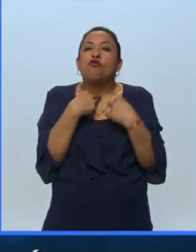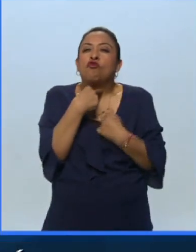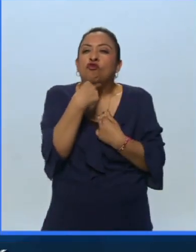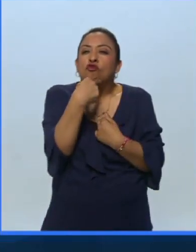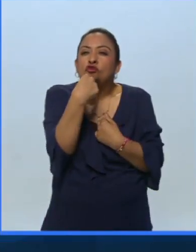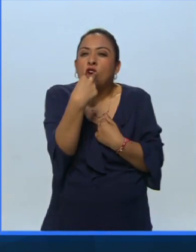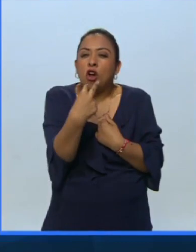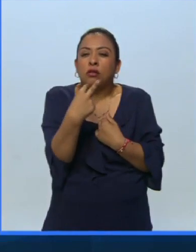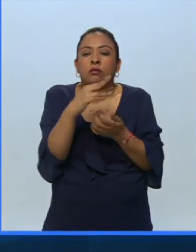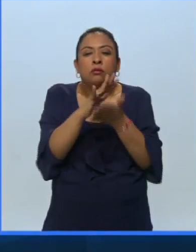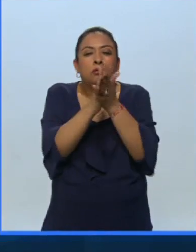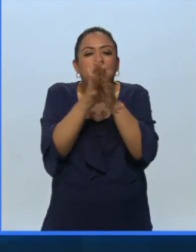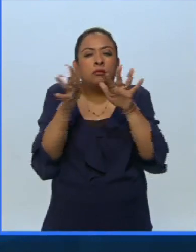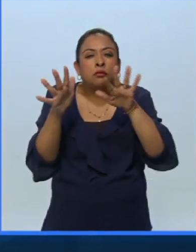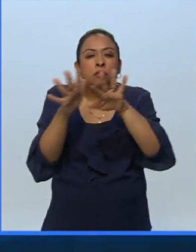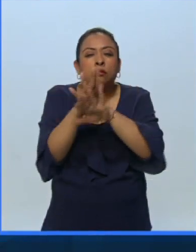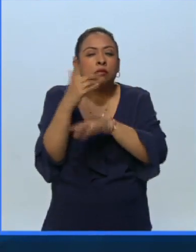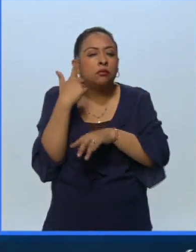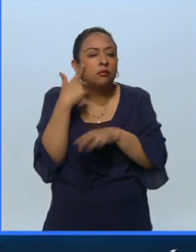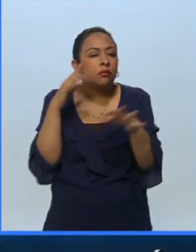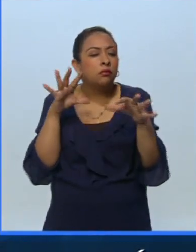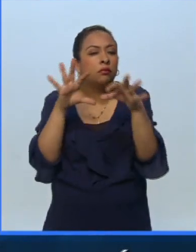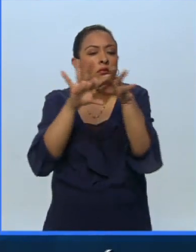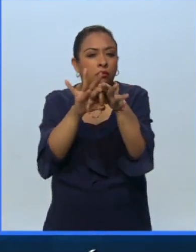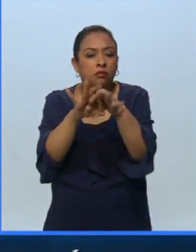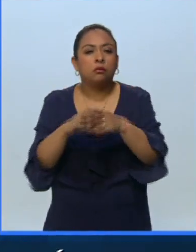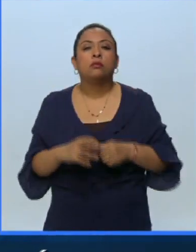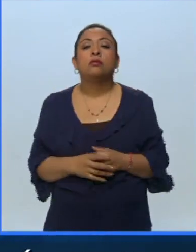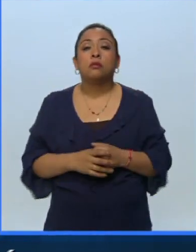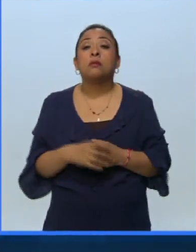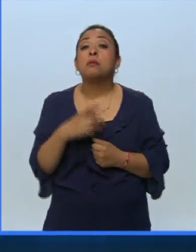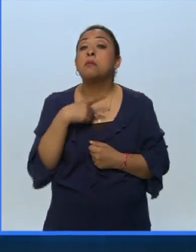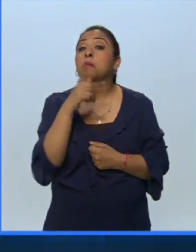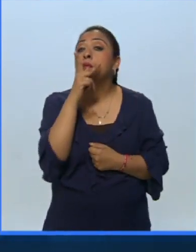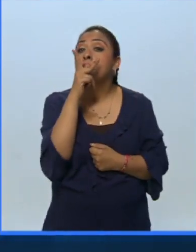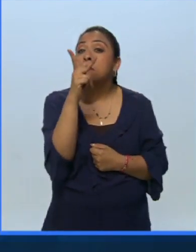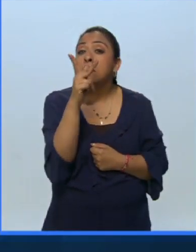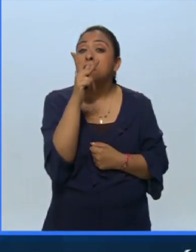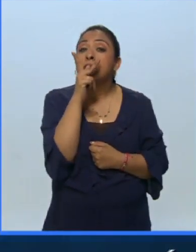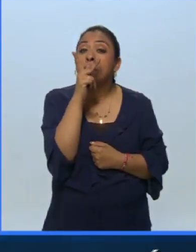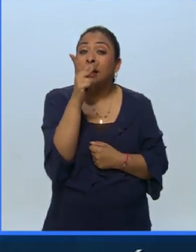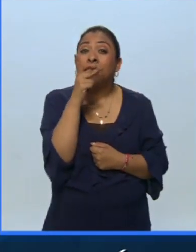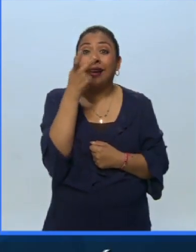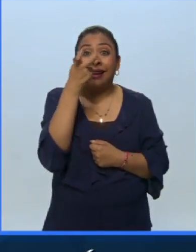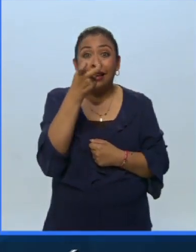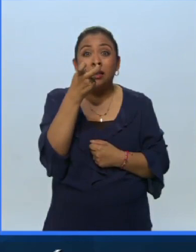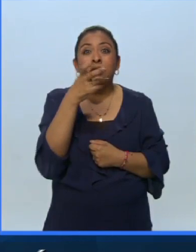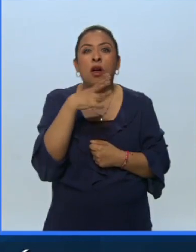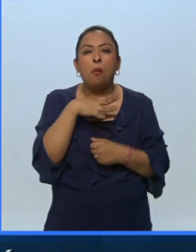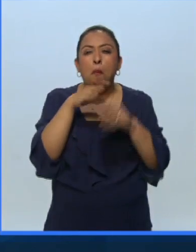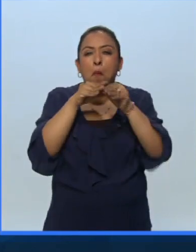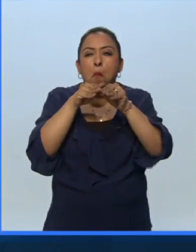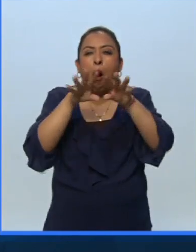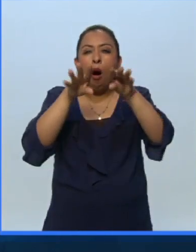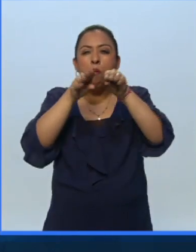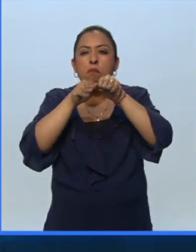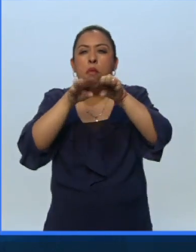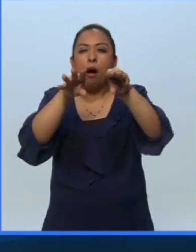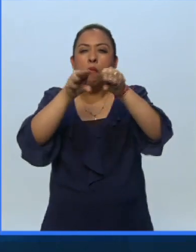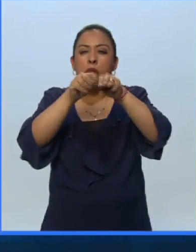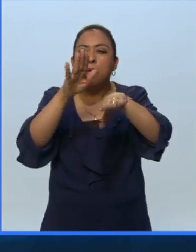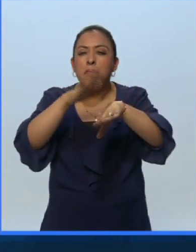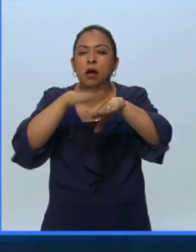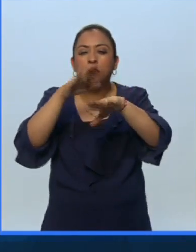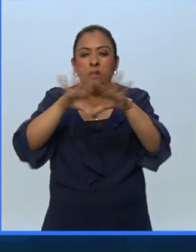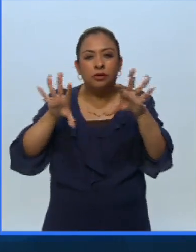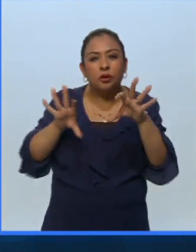a través de la modificación del son de los palabras del francés que el son se pronuncia más